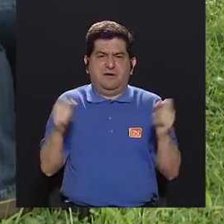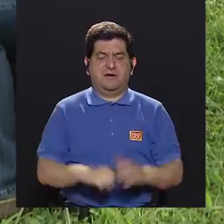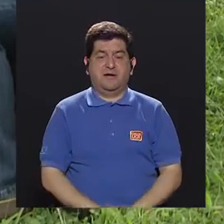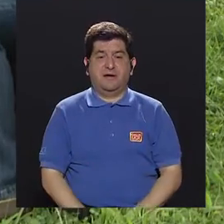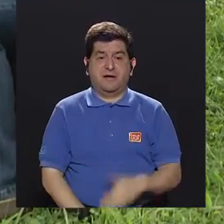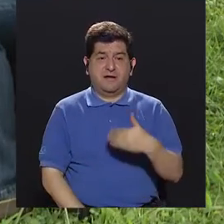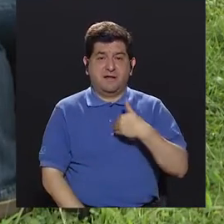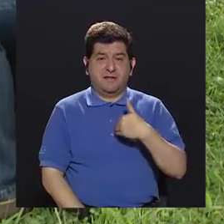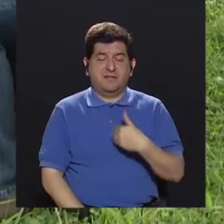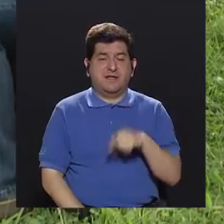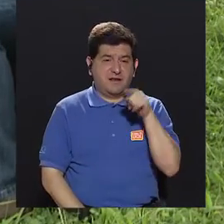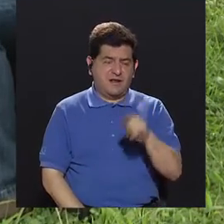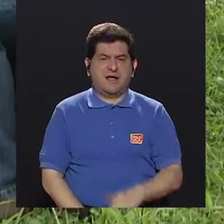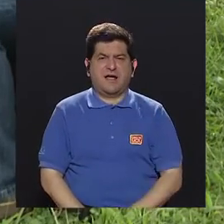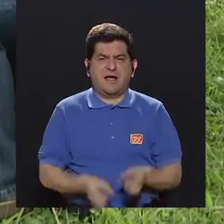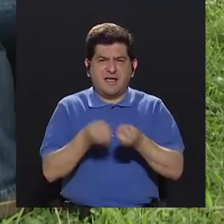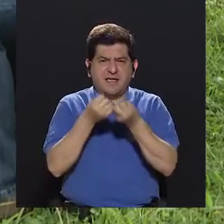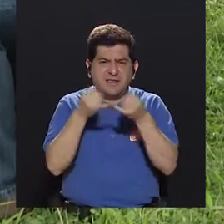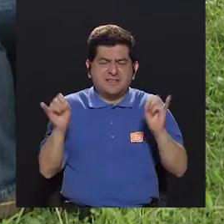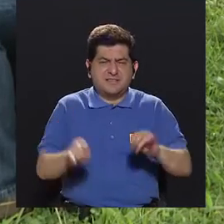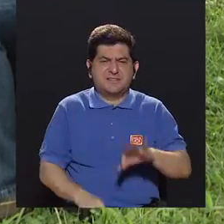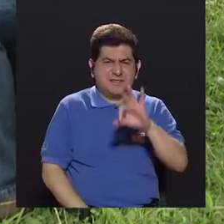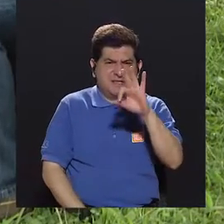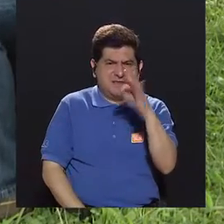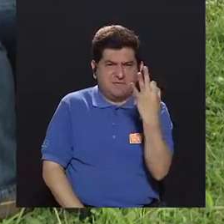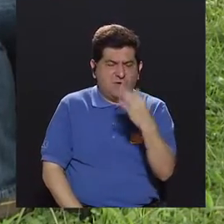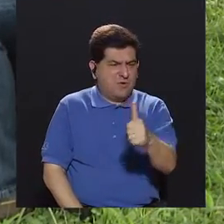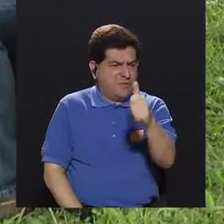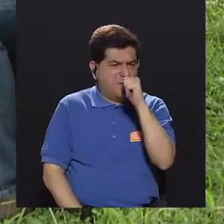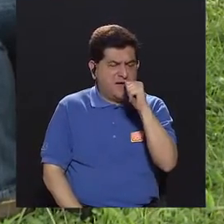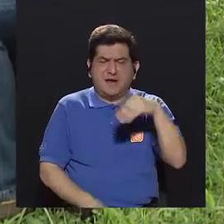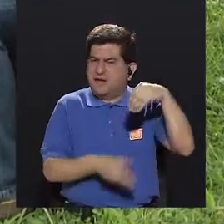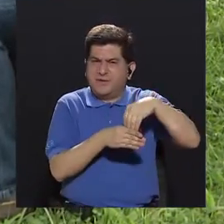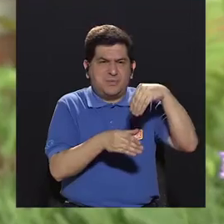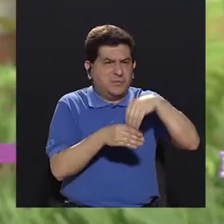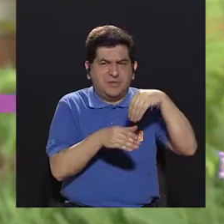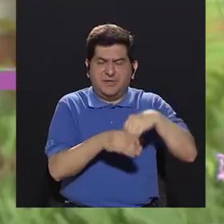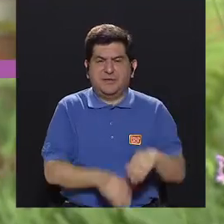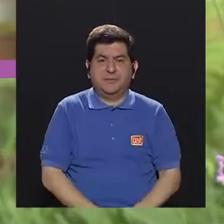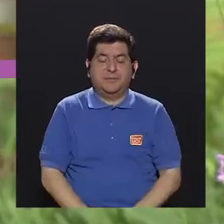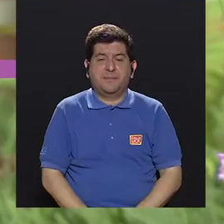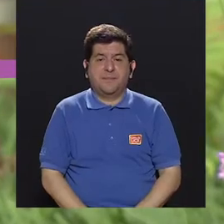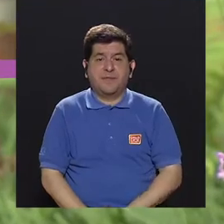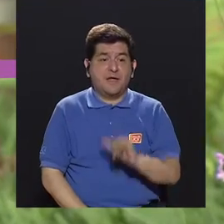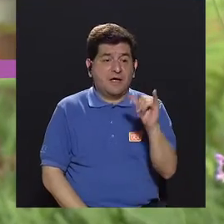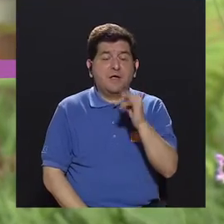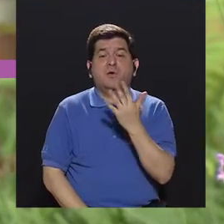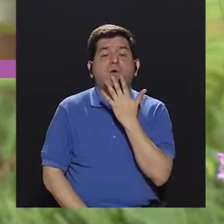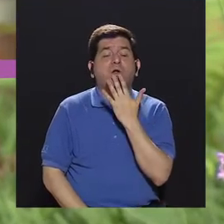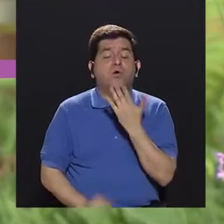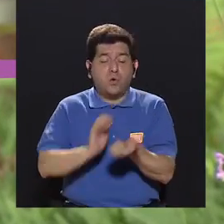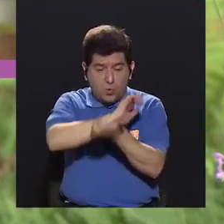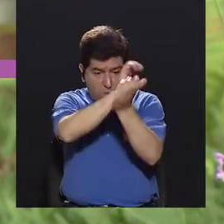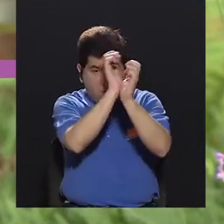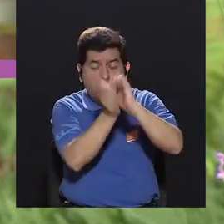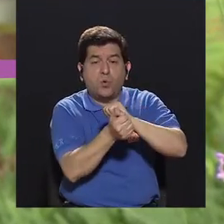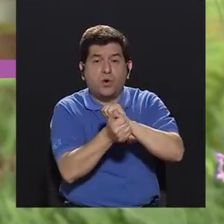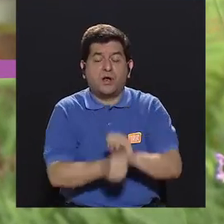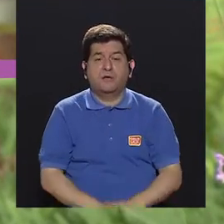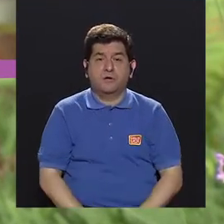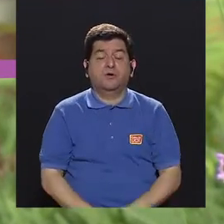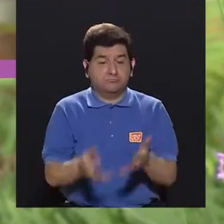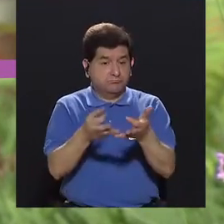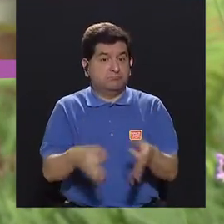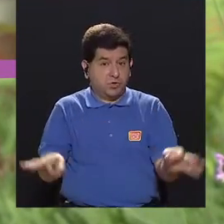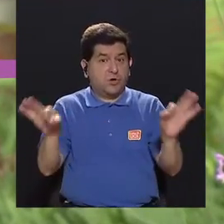tenían amor, el agua, los contenidos, y los colores también cambiaron de manera muy